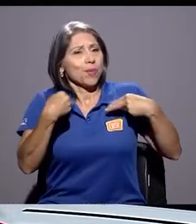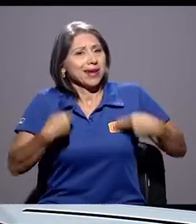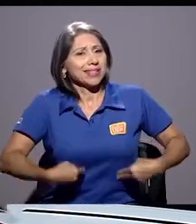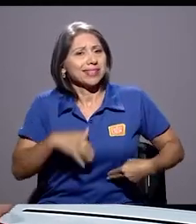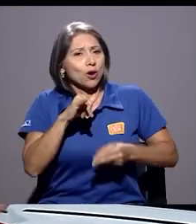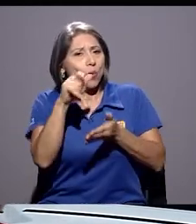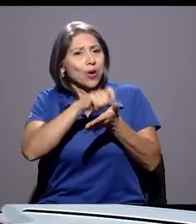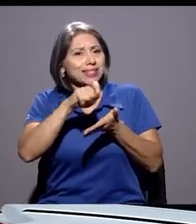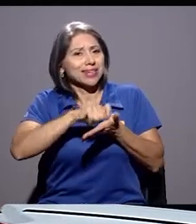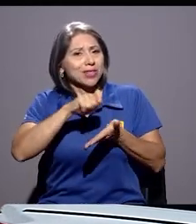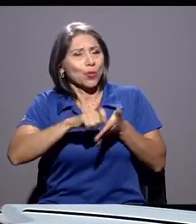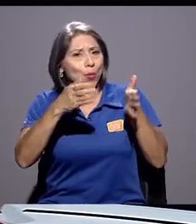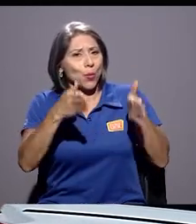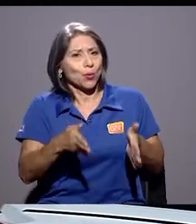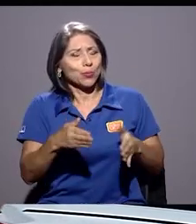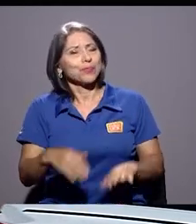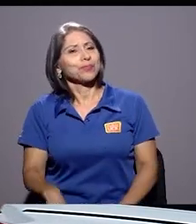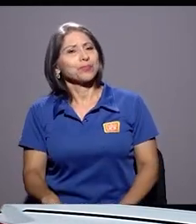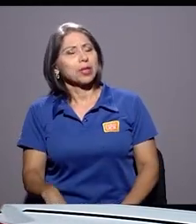Don Leiner,